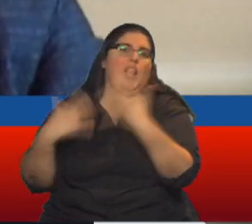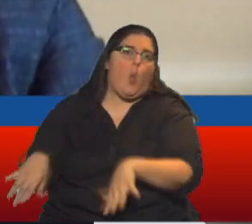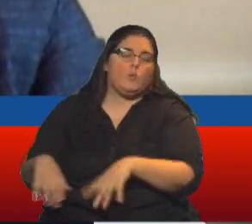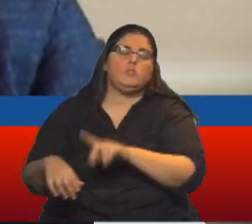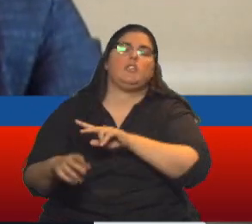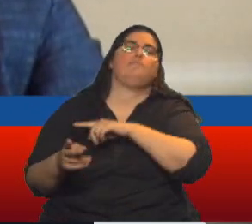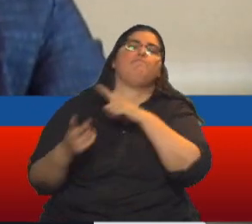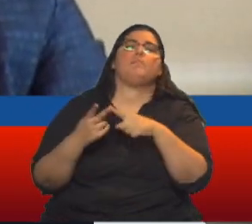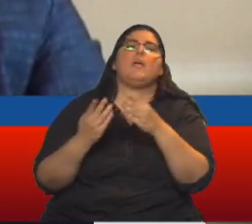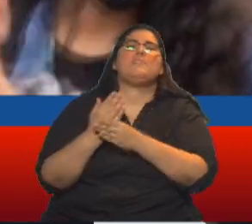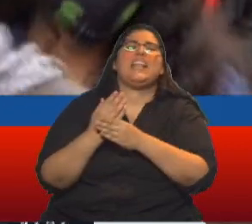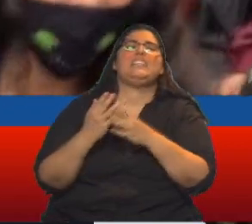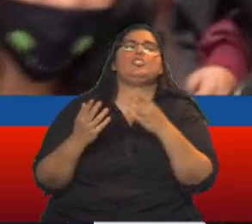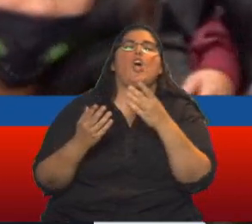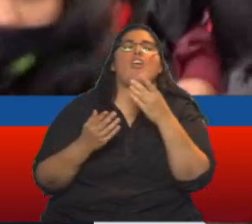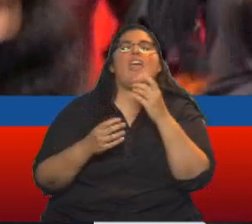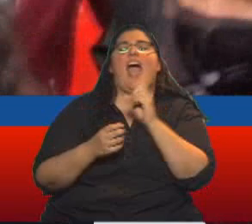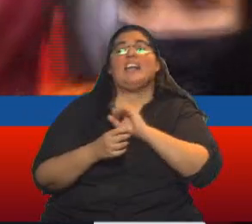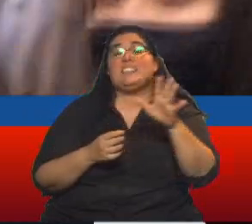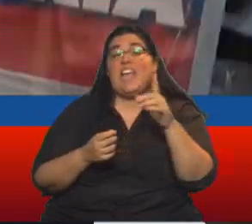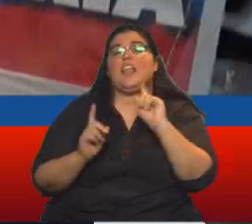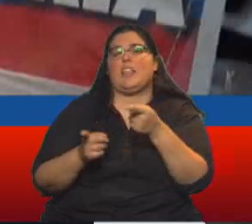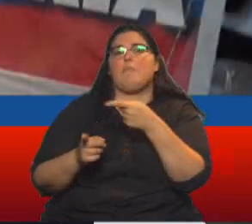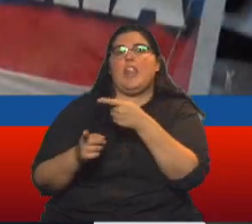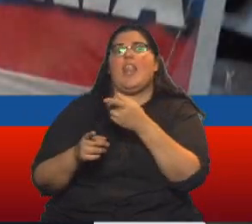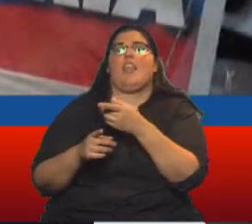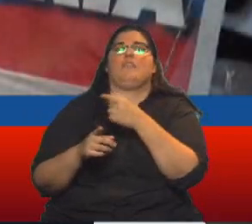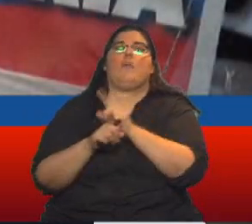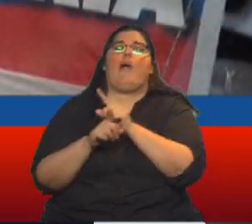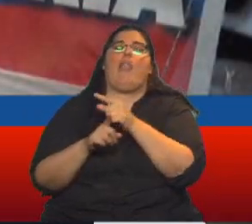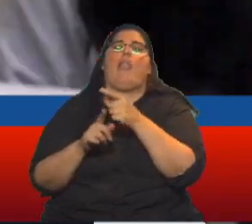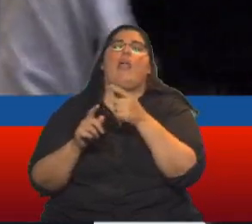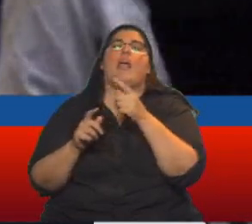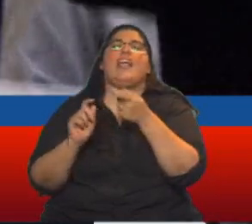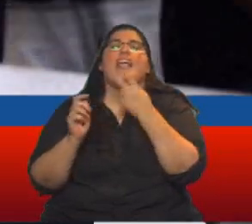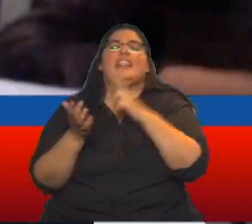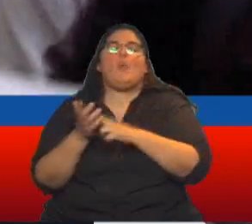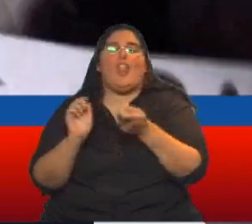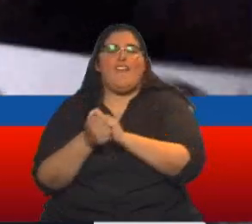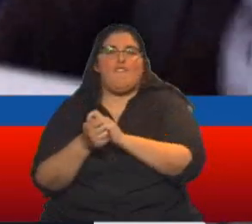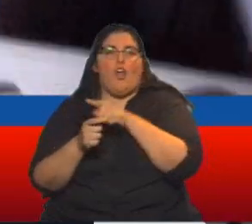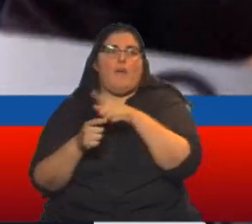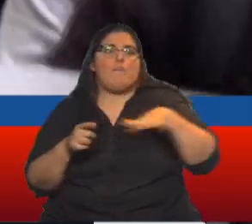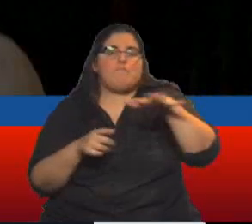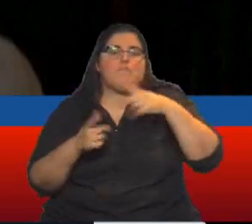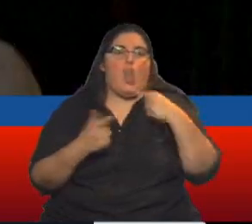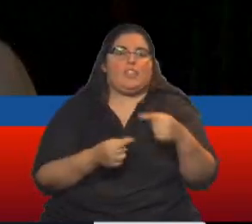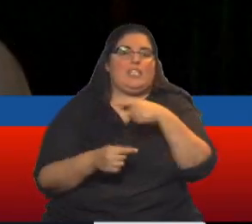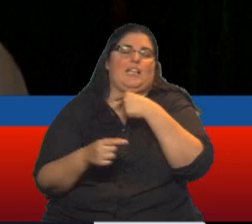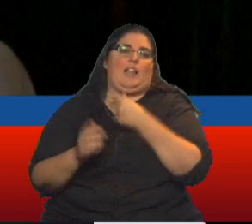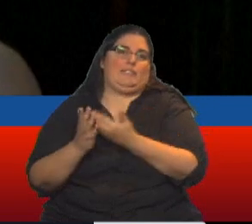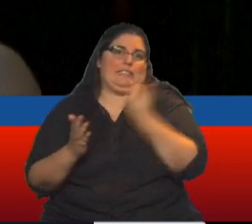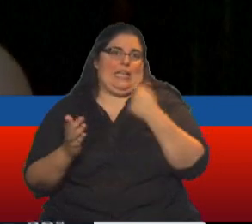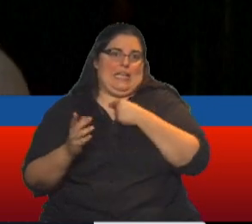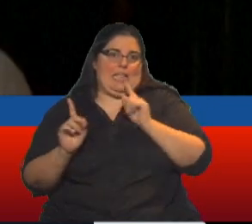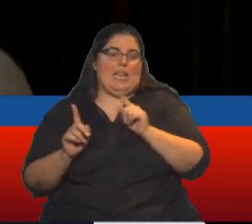ministro de Hacienda Alberto Carrasquilla, impulsor de la retirada reforma tributaria que avivó las protestas y el tercer alejamiento